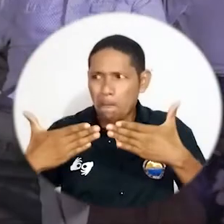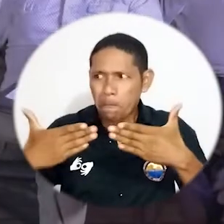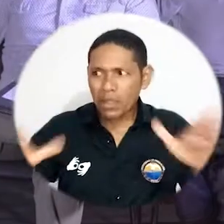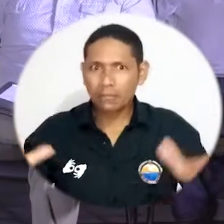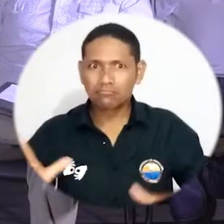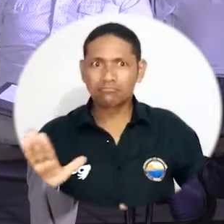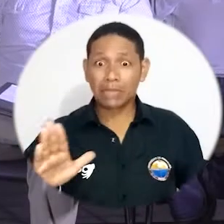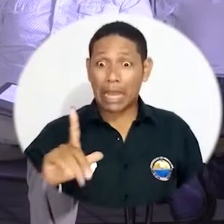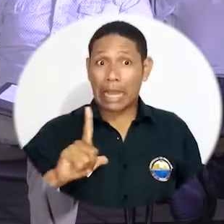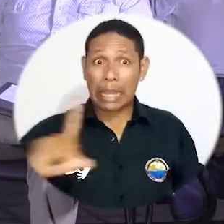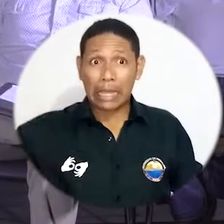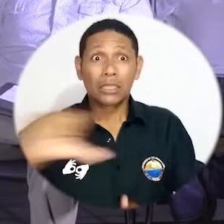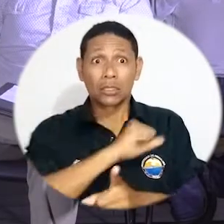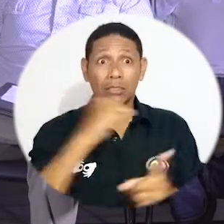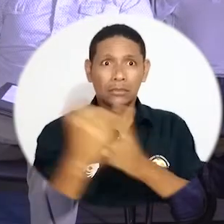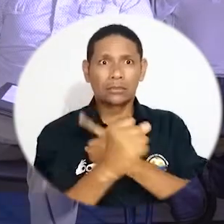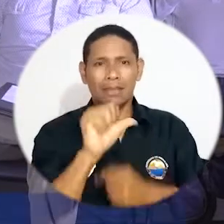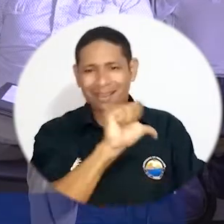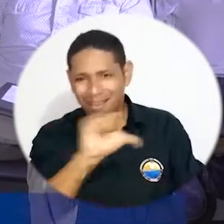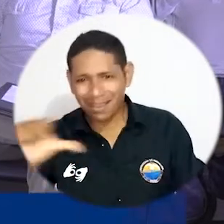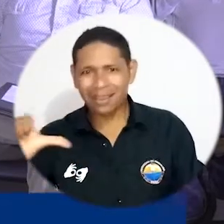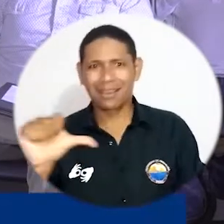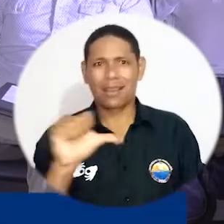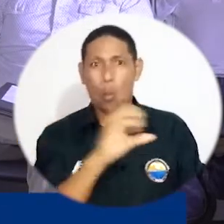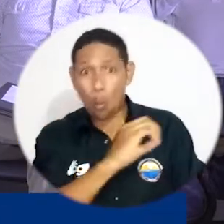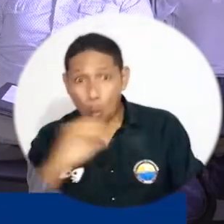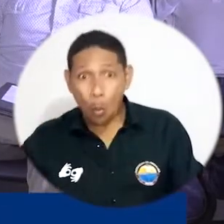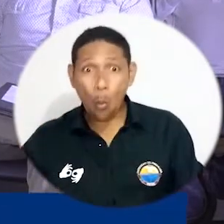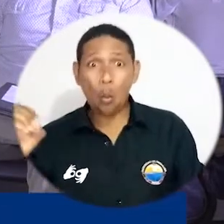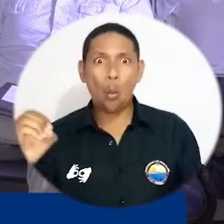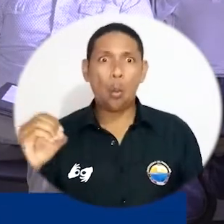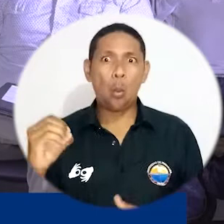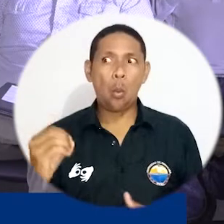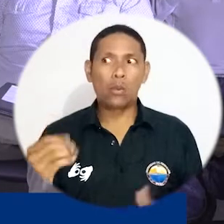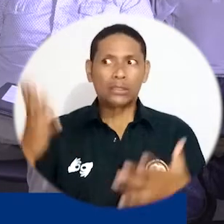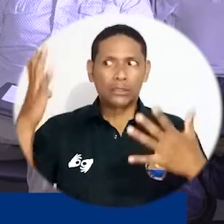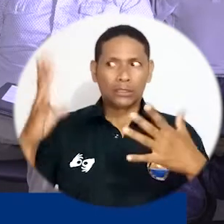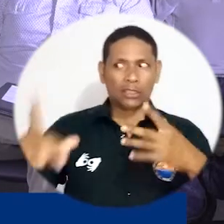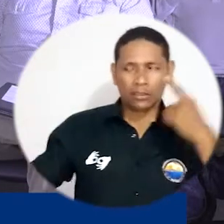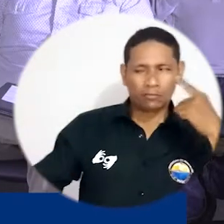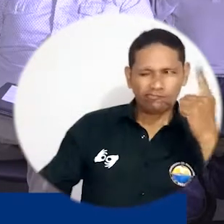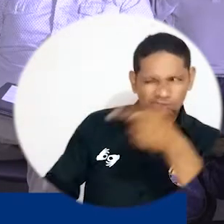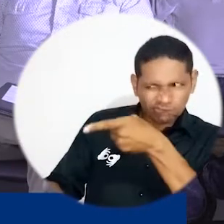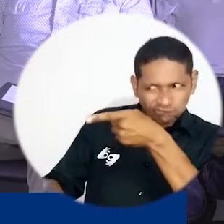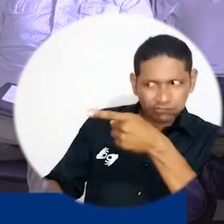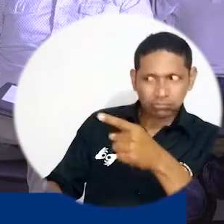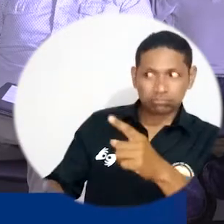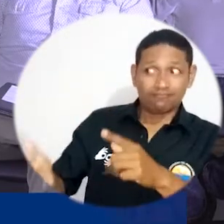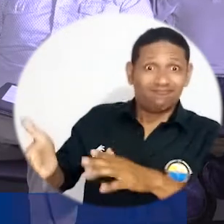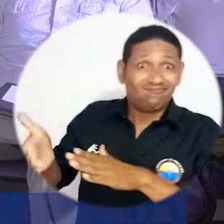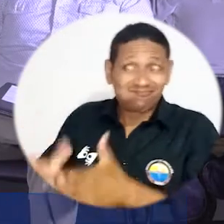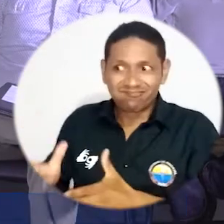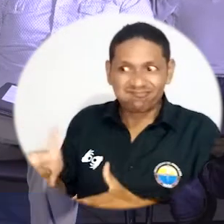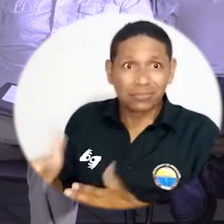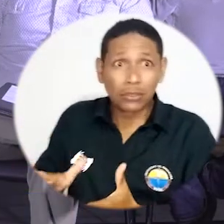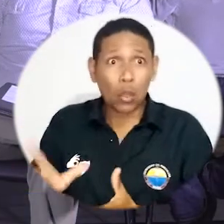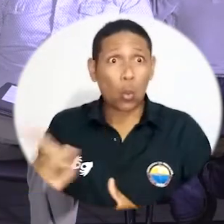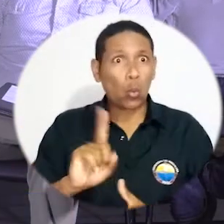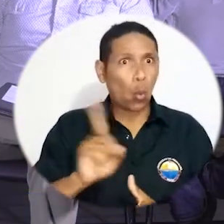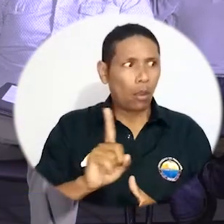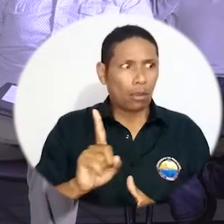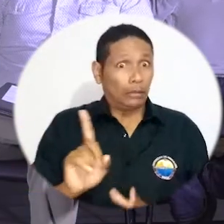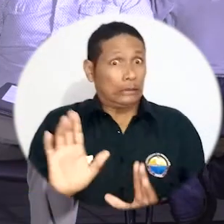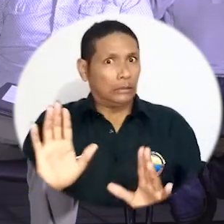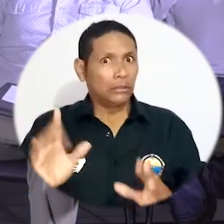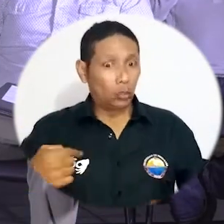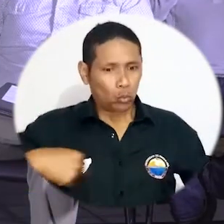Poner el liderazgo social de líderes, hombres y mujeres al servicio de las causas sociales no puede generar una sentencia de muerte. Y en eso quiero ser preciso porque no es que